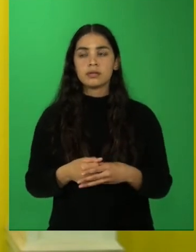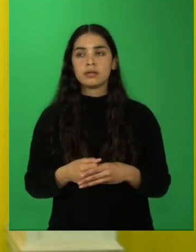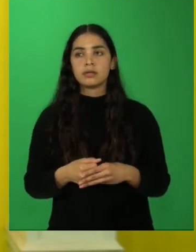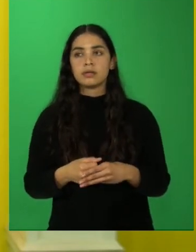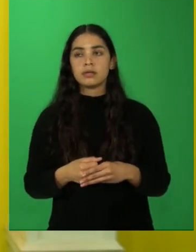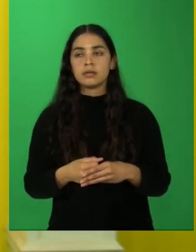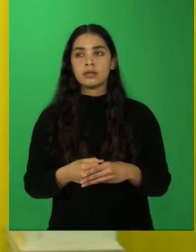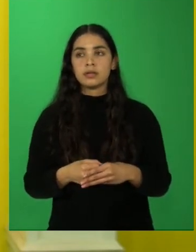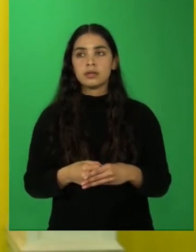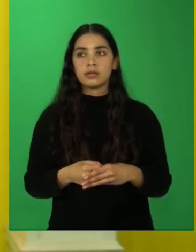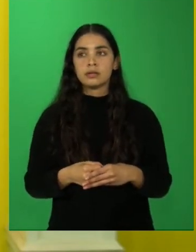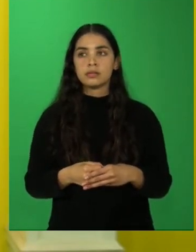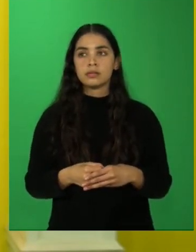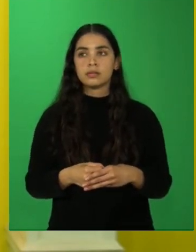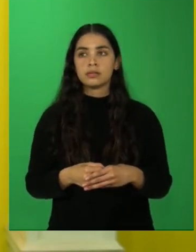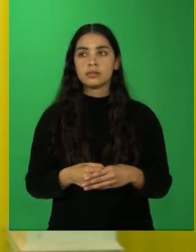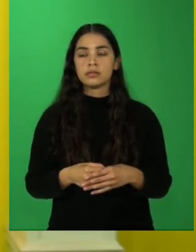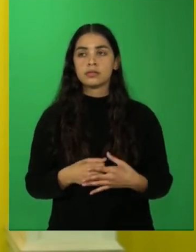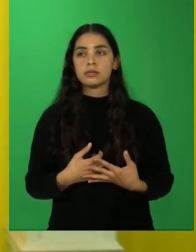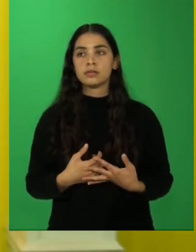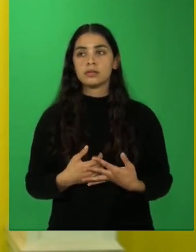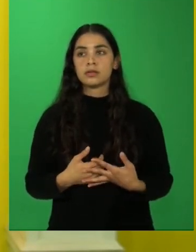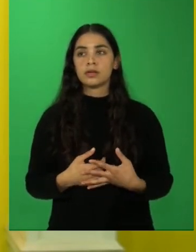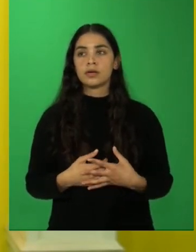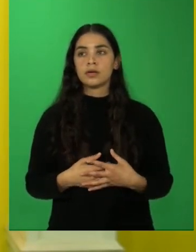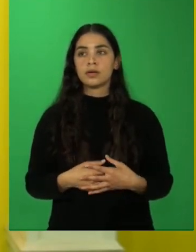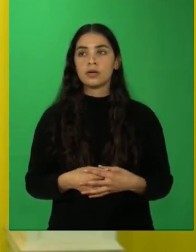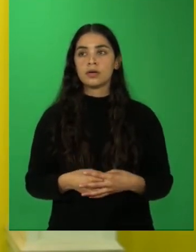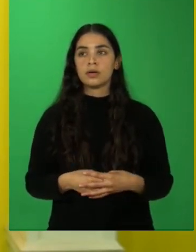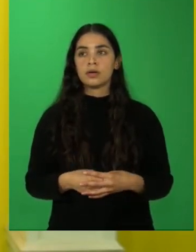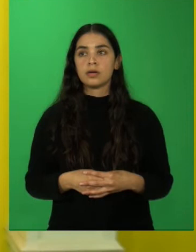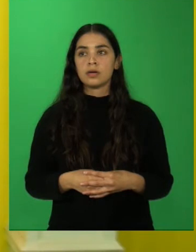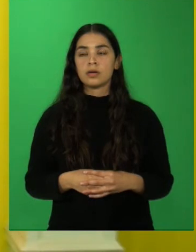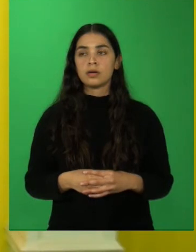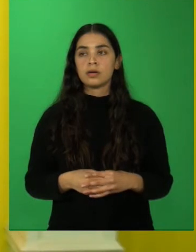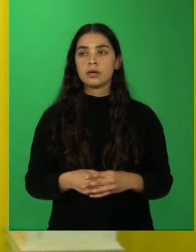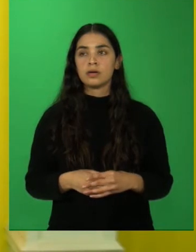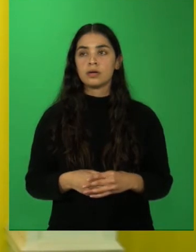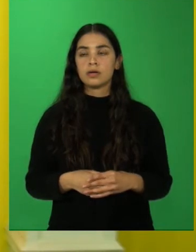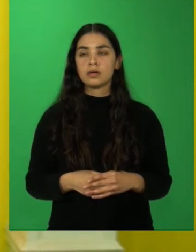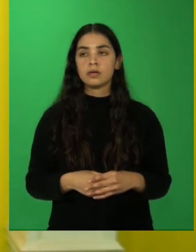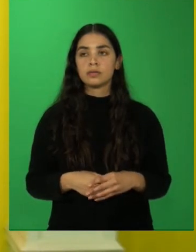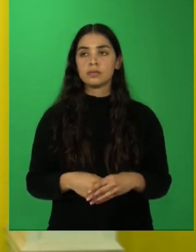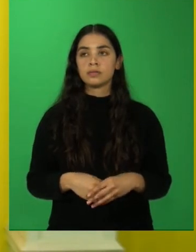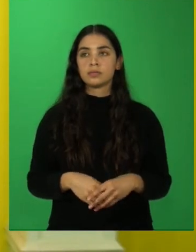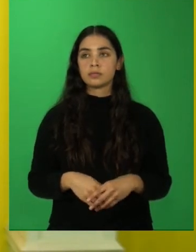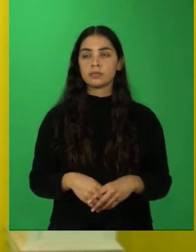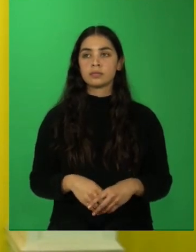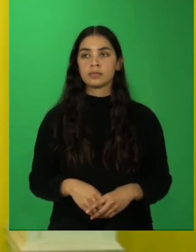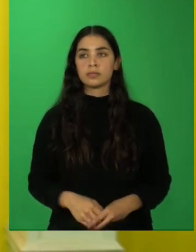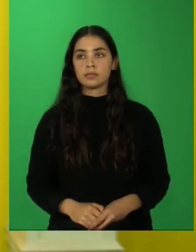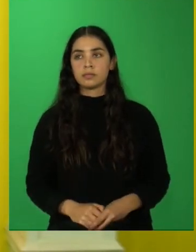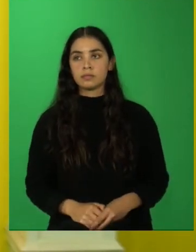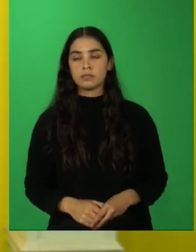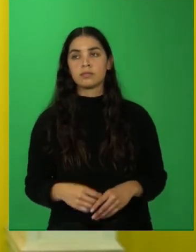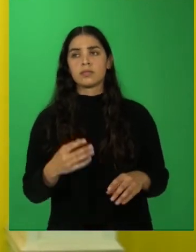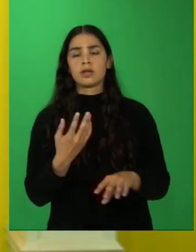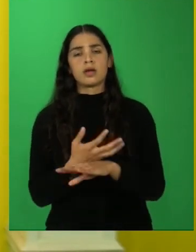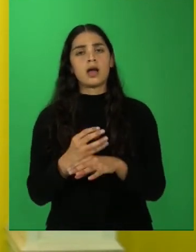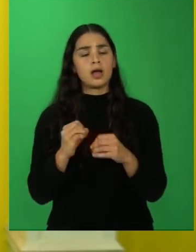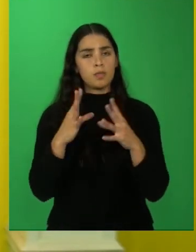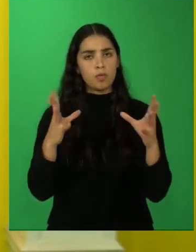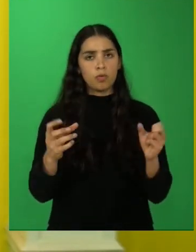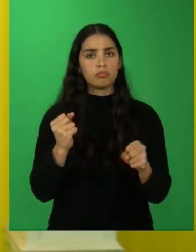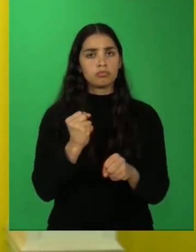Y existe una gran actividad económica que